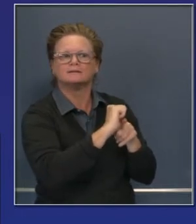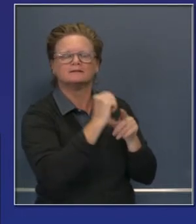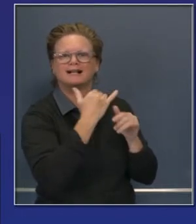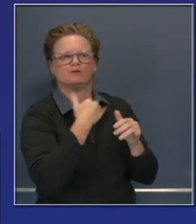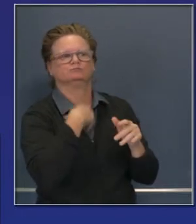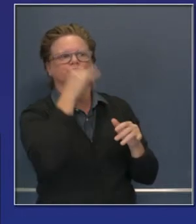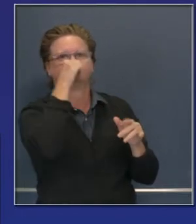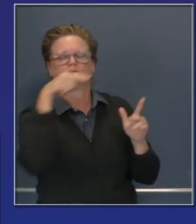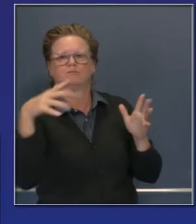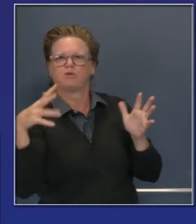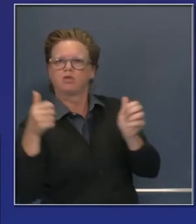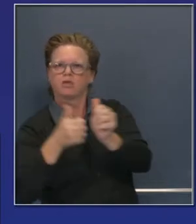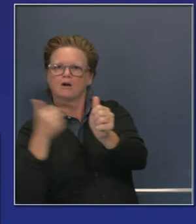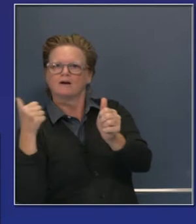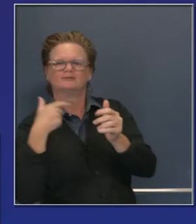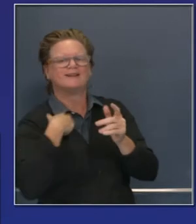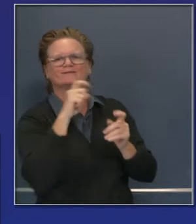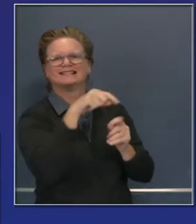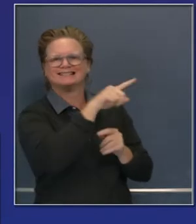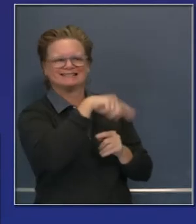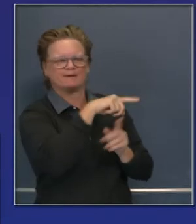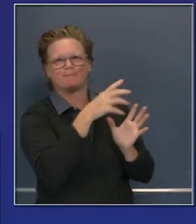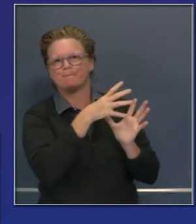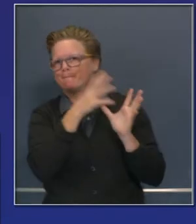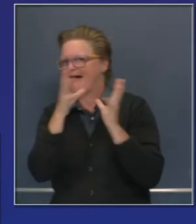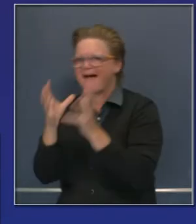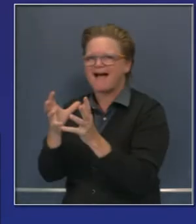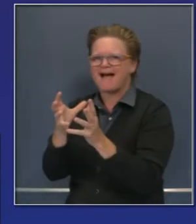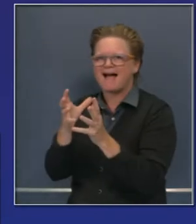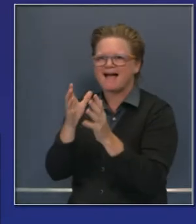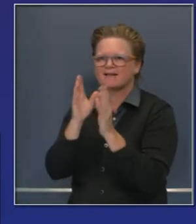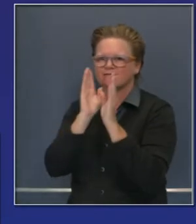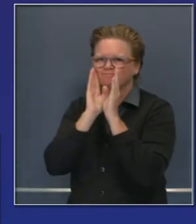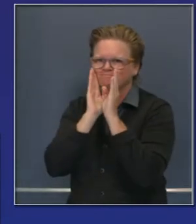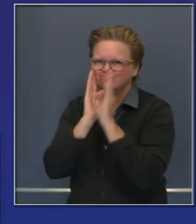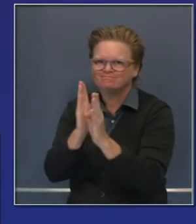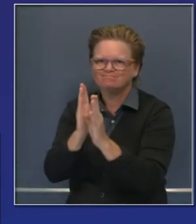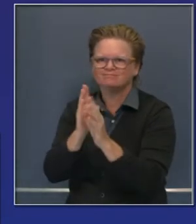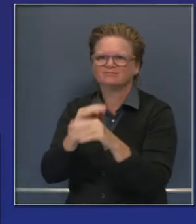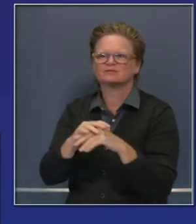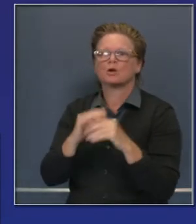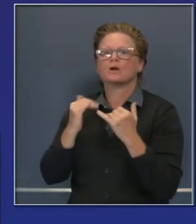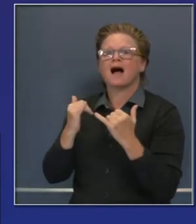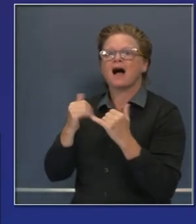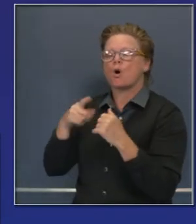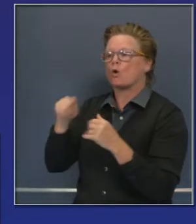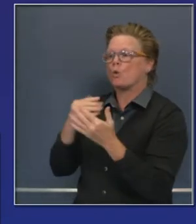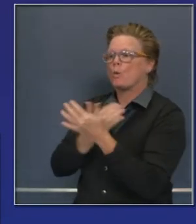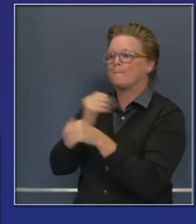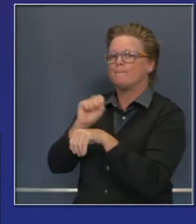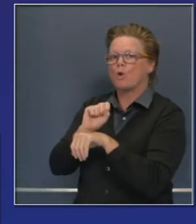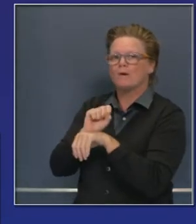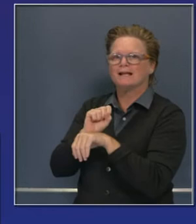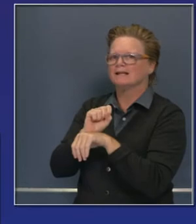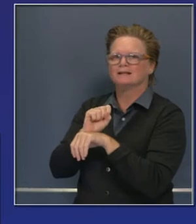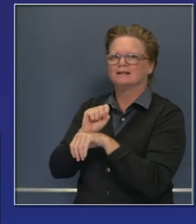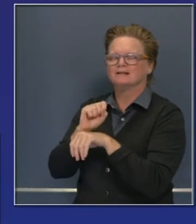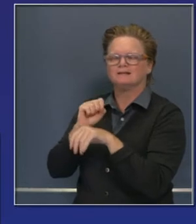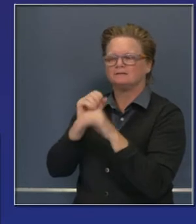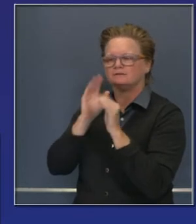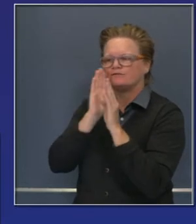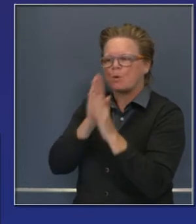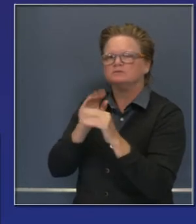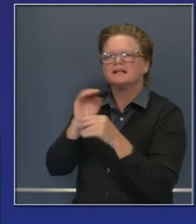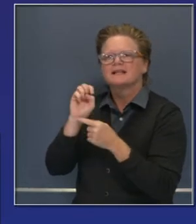estamos dedicando a los casos más antiguos, más tercos, más frustrantes para muchos de nosotros para navegar este sistema,